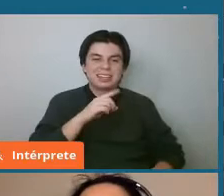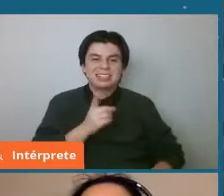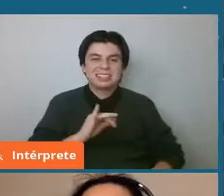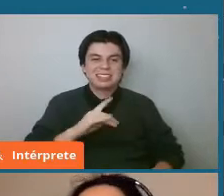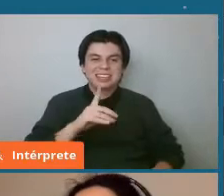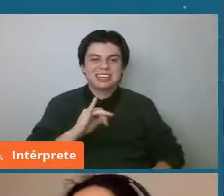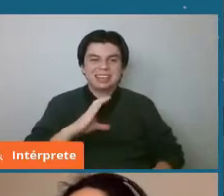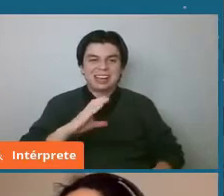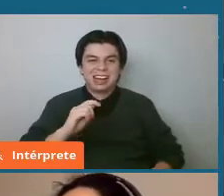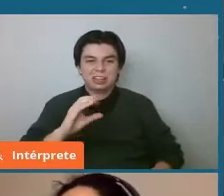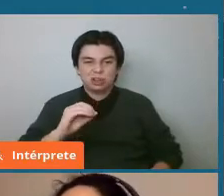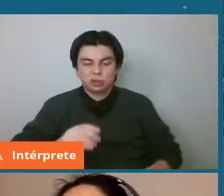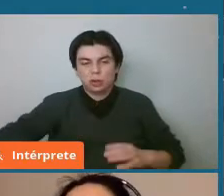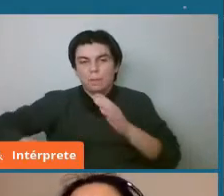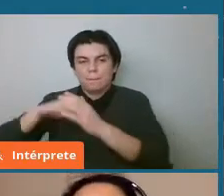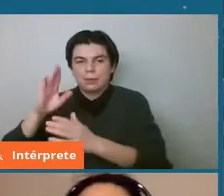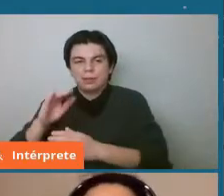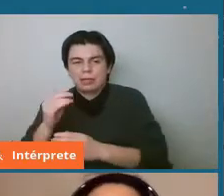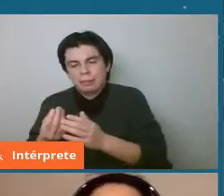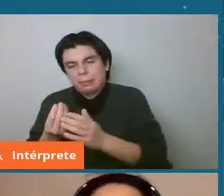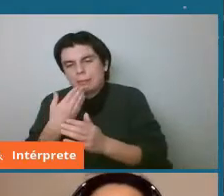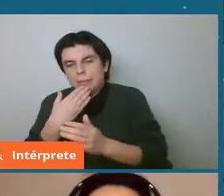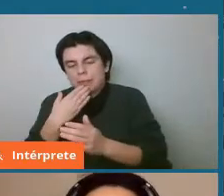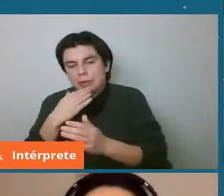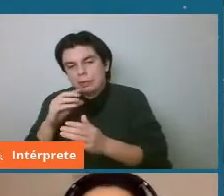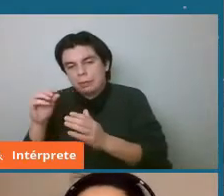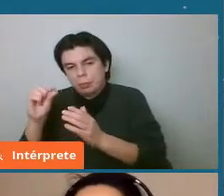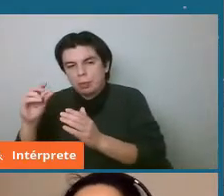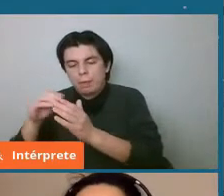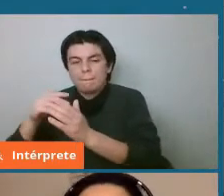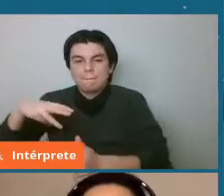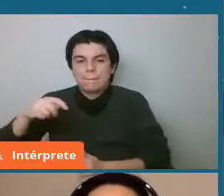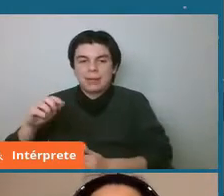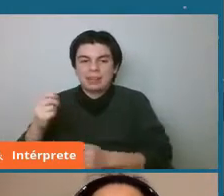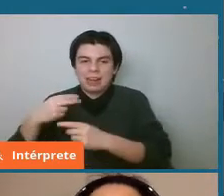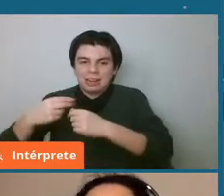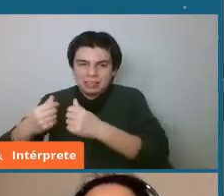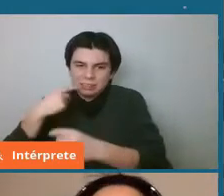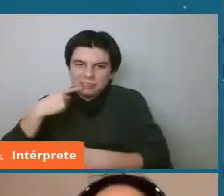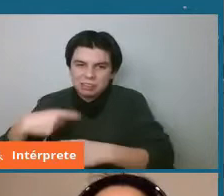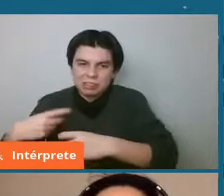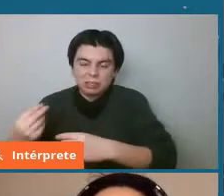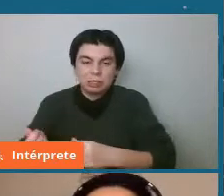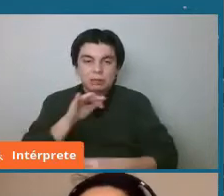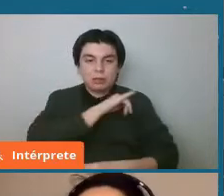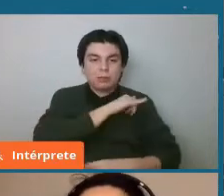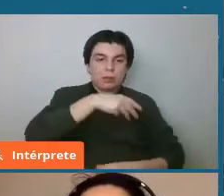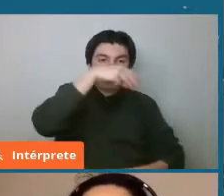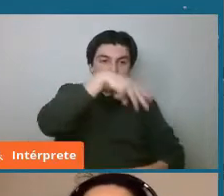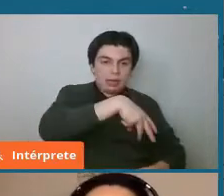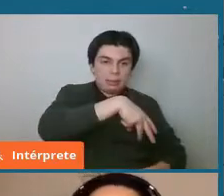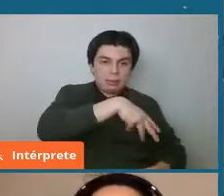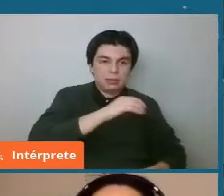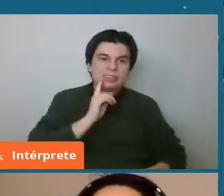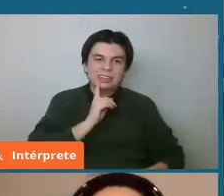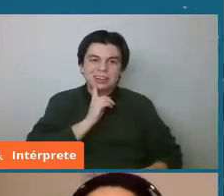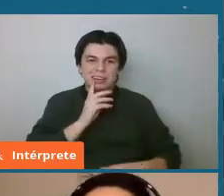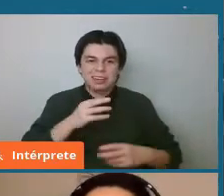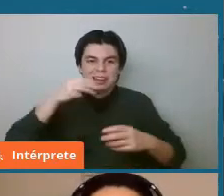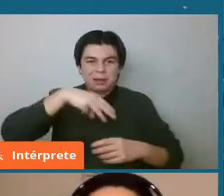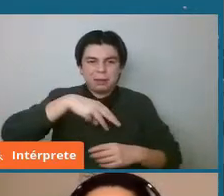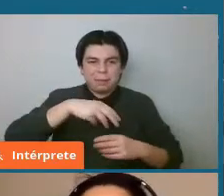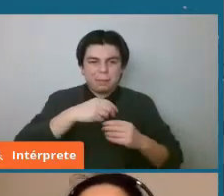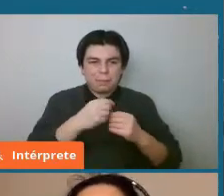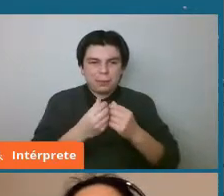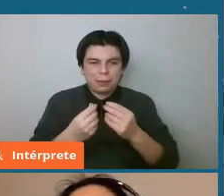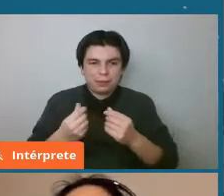M que tienen metales más silicatos de otra naturaleza. A diferencia de los geólogos que nosotros a los silicatos